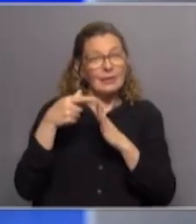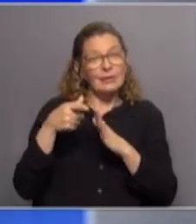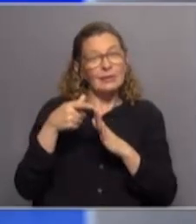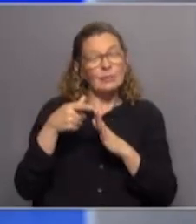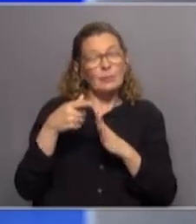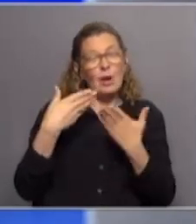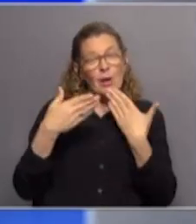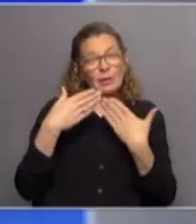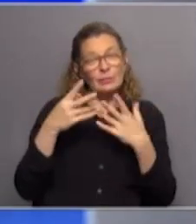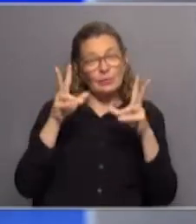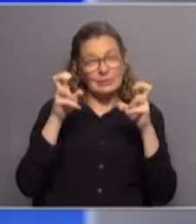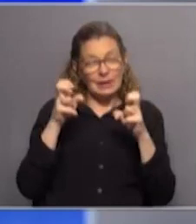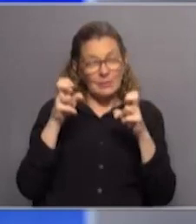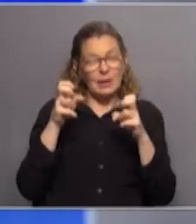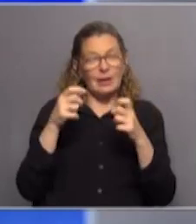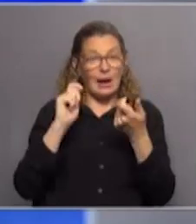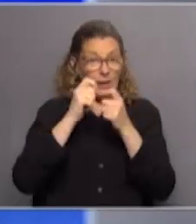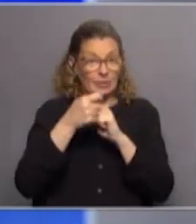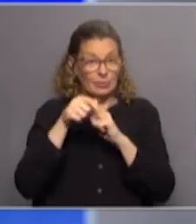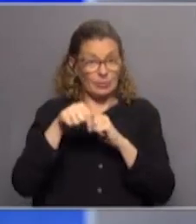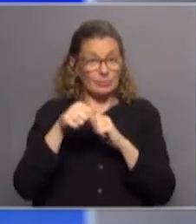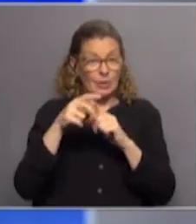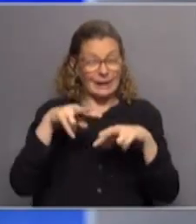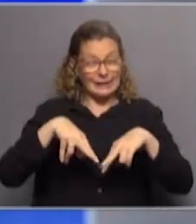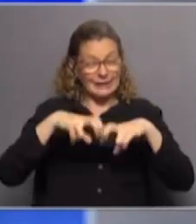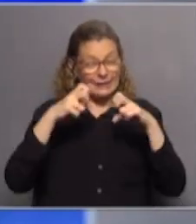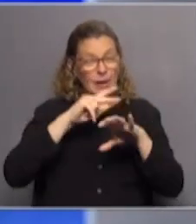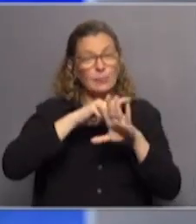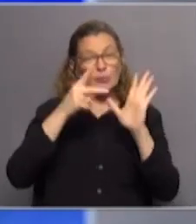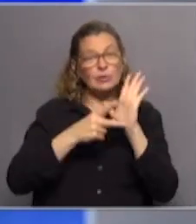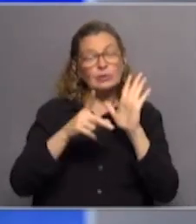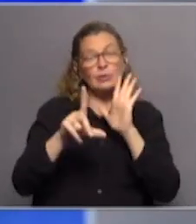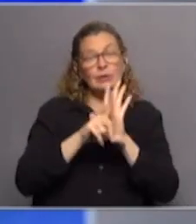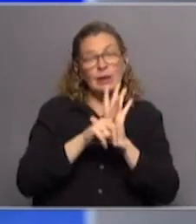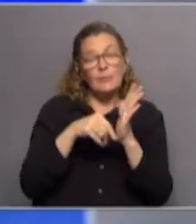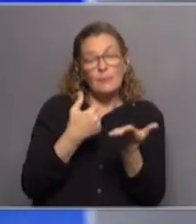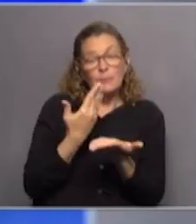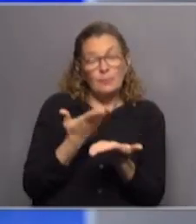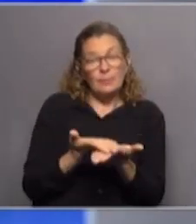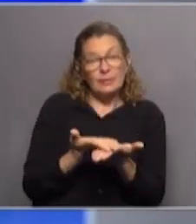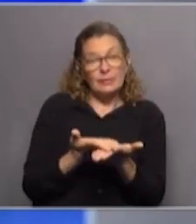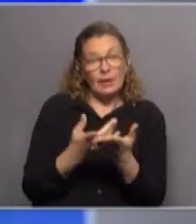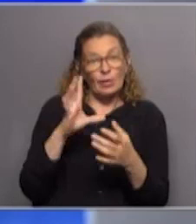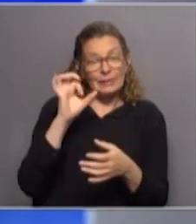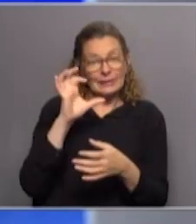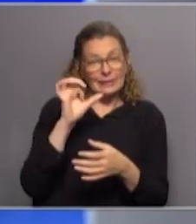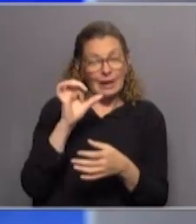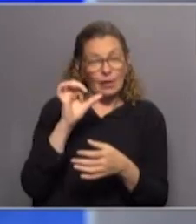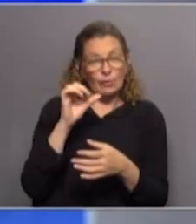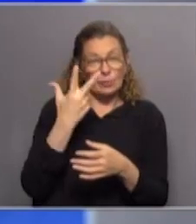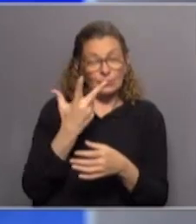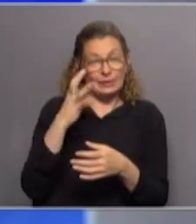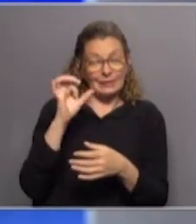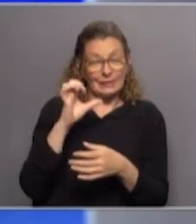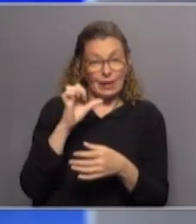estaremos con ella cambiando de tema en este caso para analizar el proyecto de ley presentado en el Senado por los tres